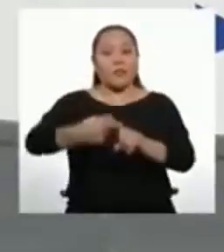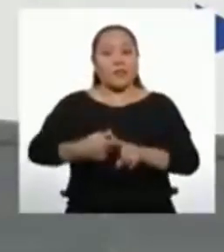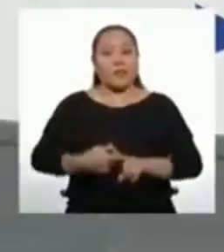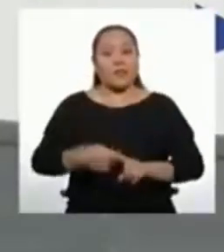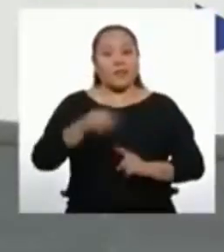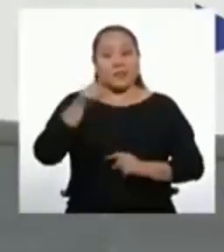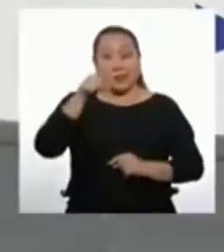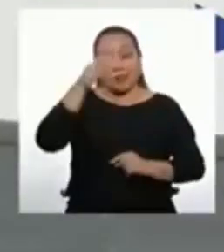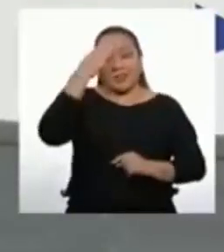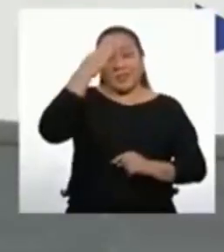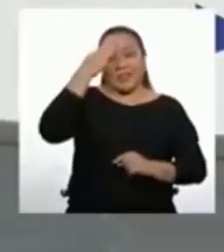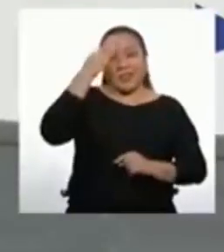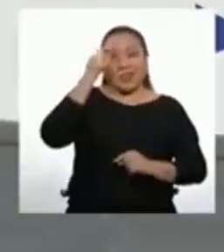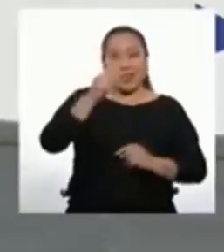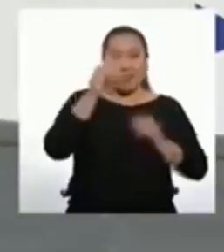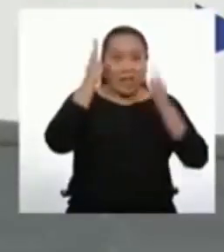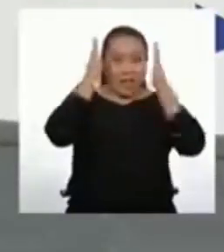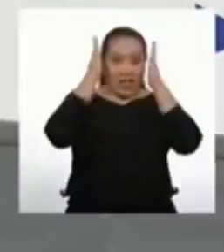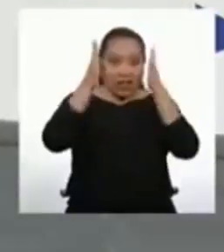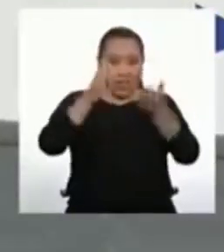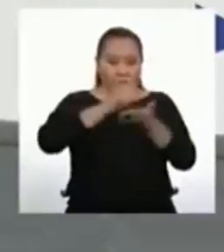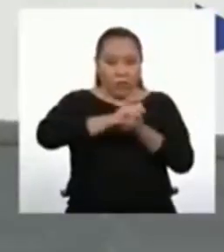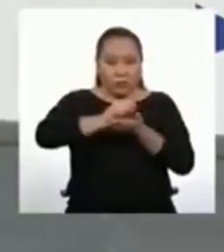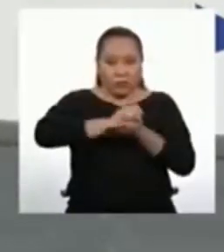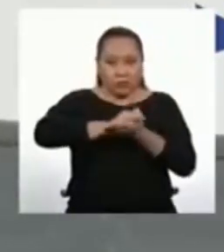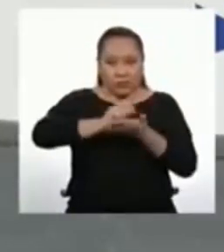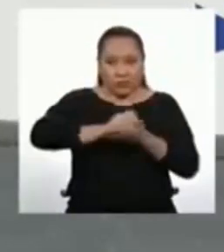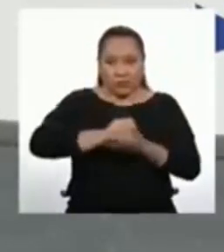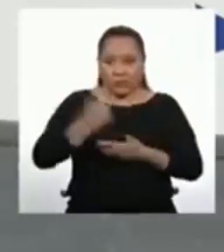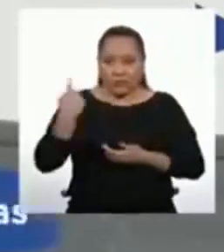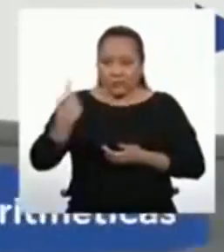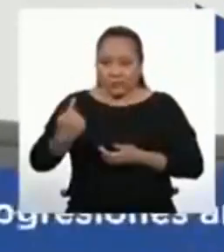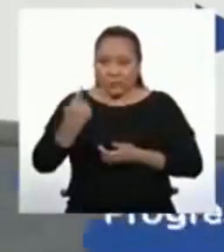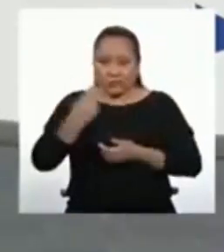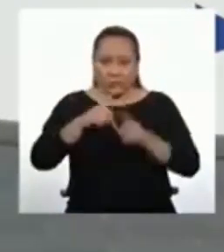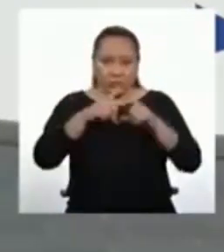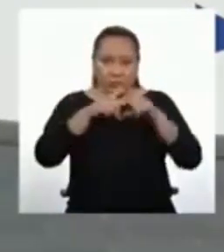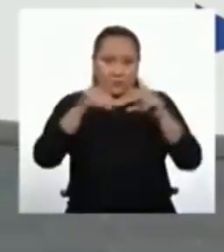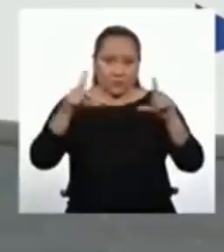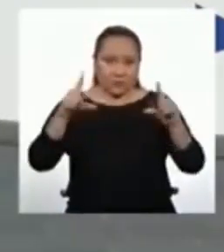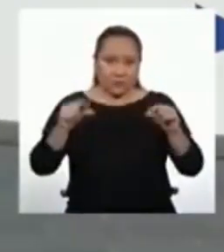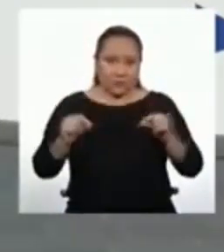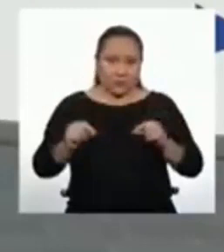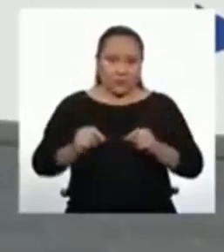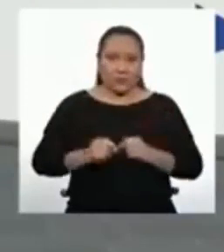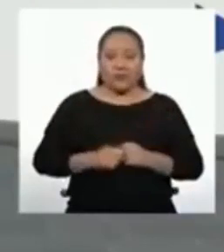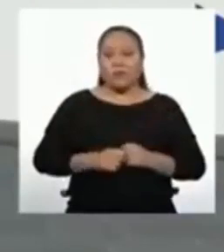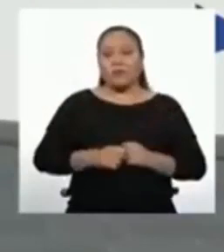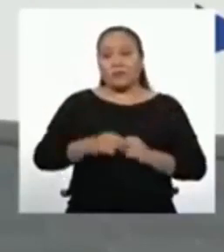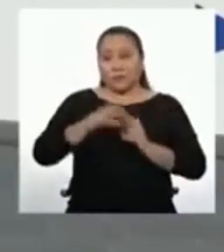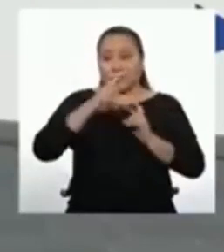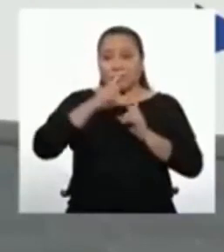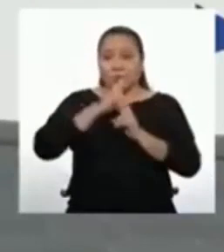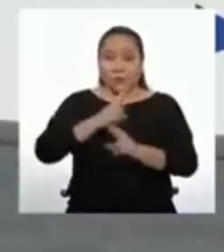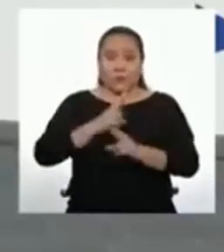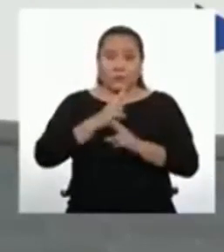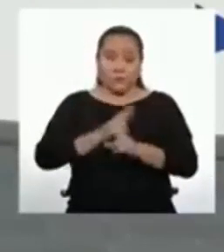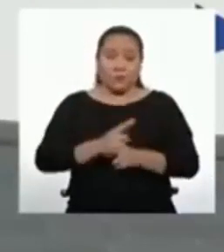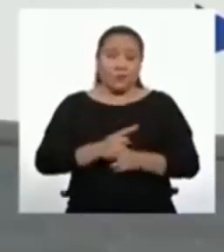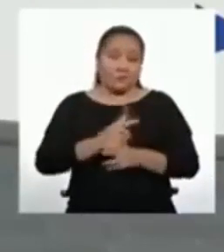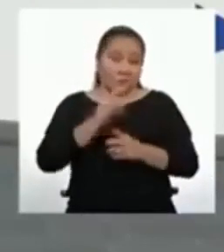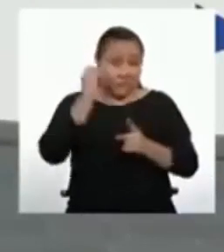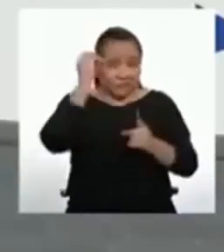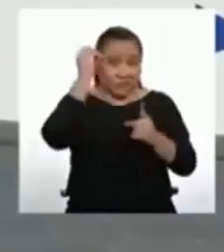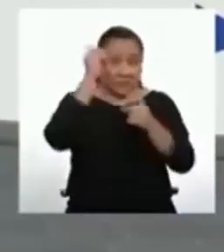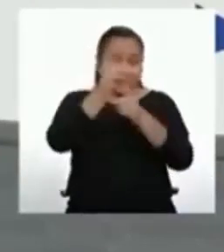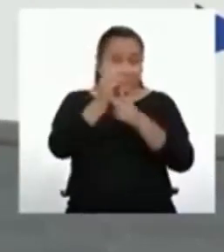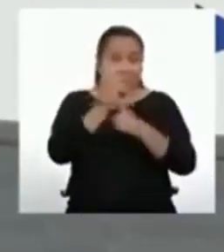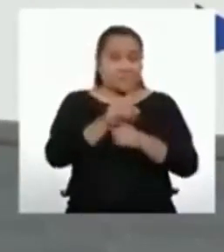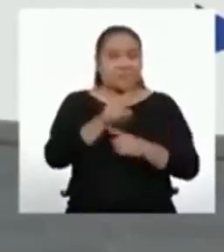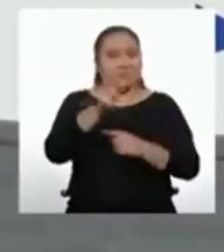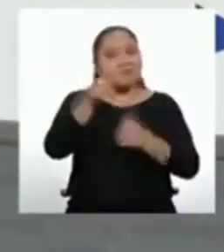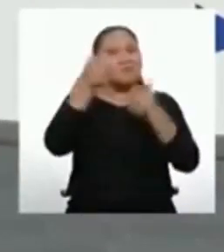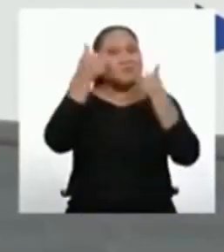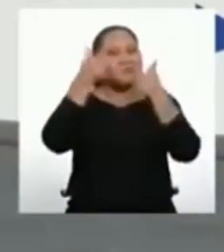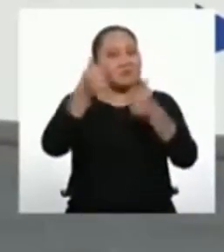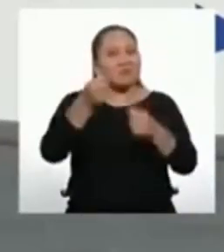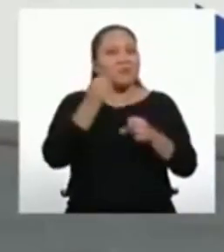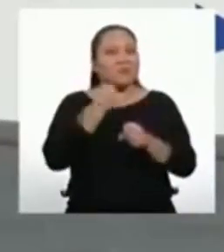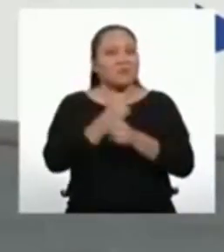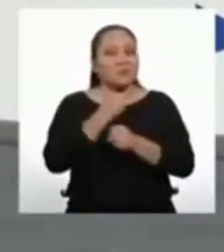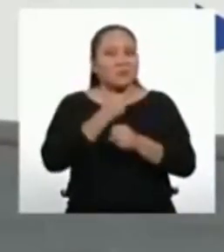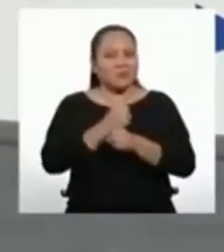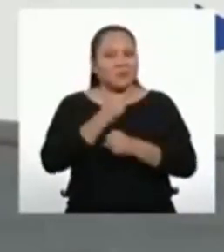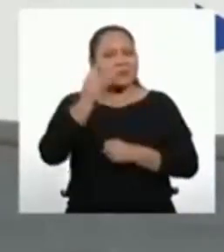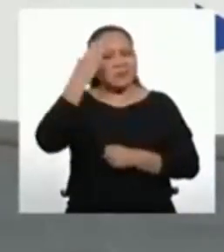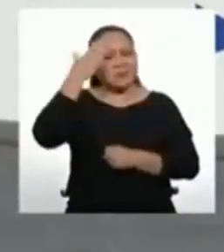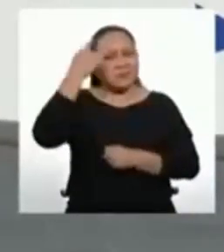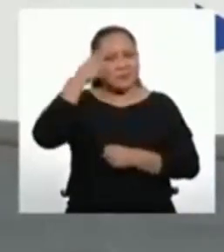Sé que has estado muy atento tomando nota de cada fórmula y cumpliendo con todos los retos. Has hecho un muy buen trabajo y